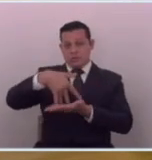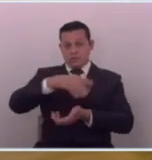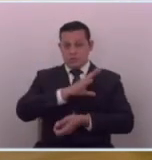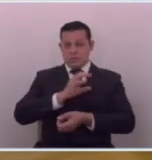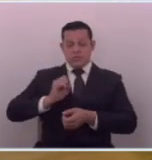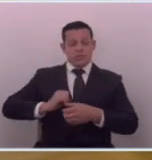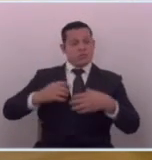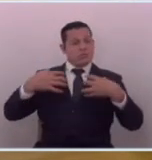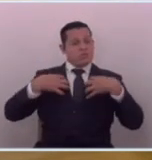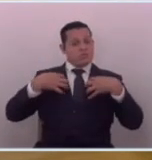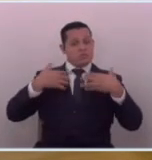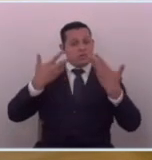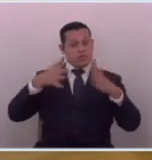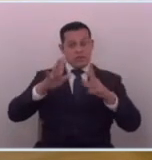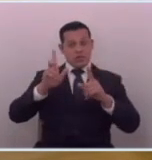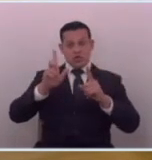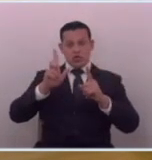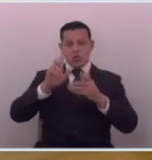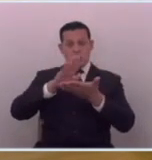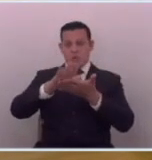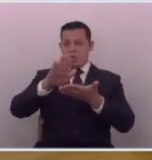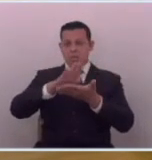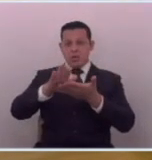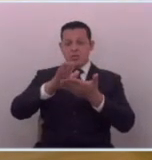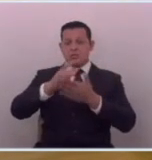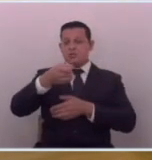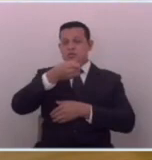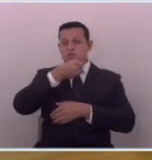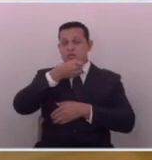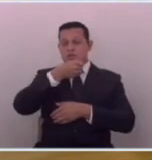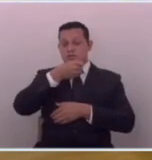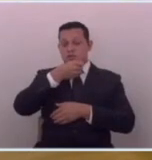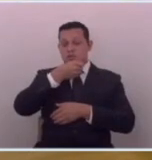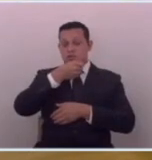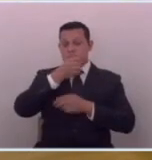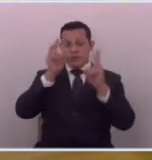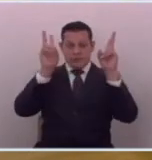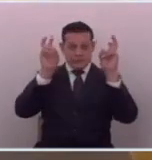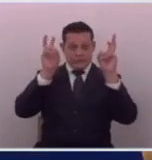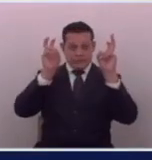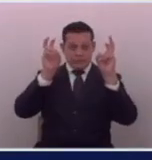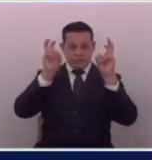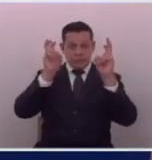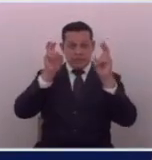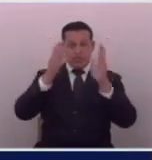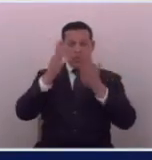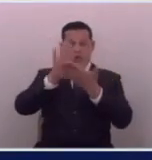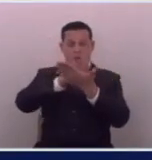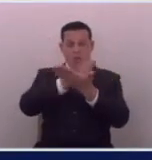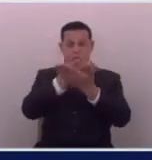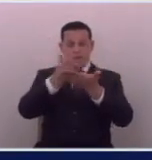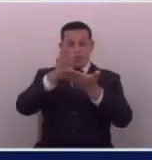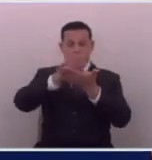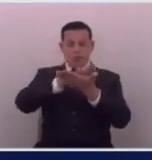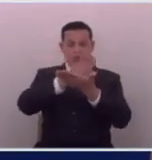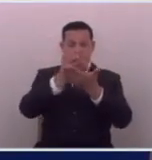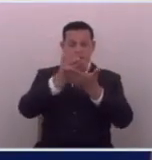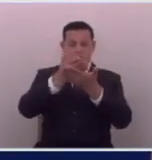salvadoreña ya no consume la información entre comillas que comparten esos medios